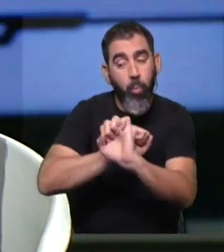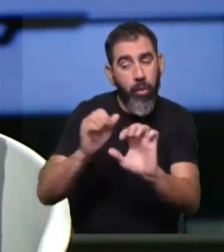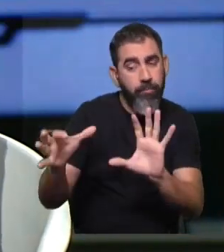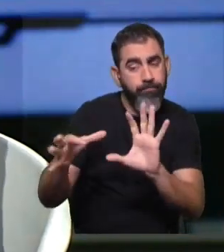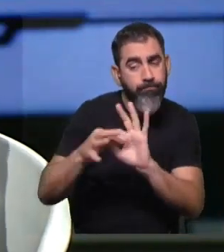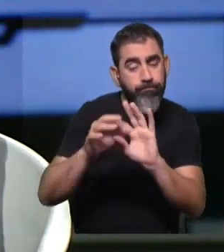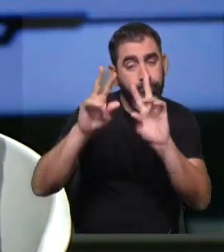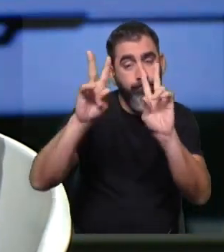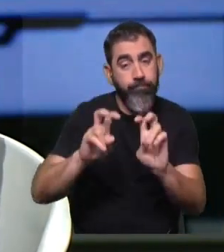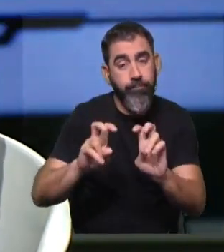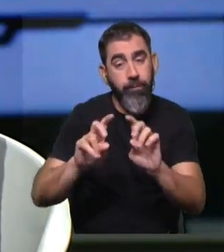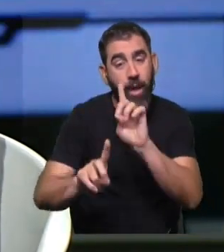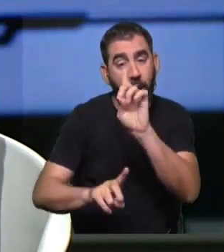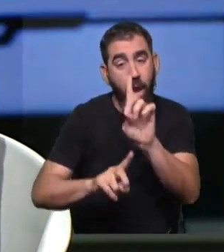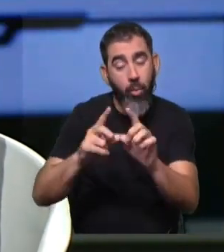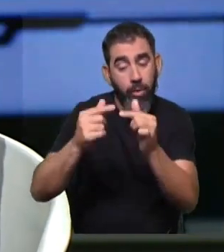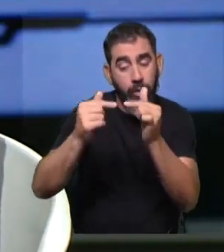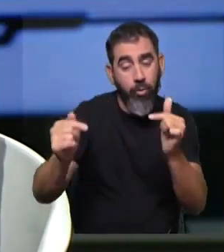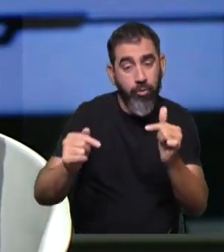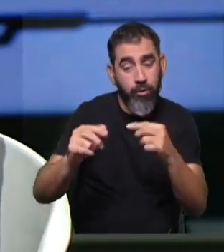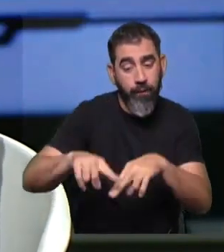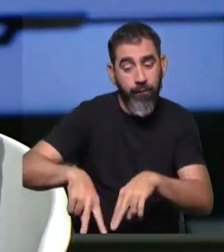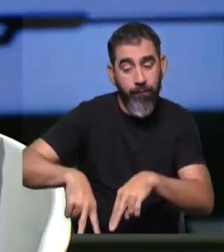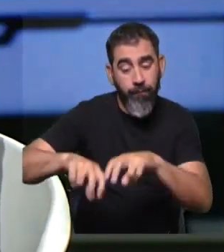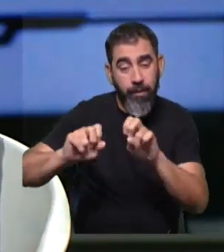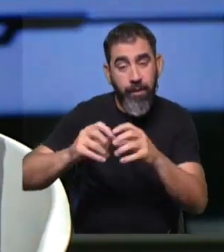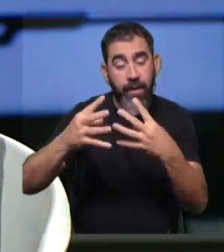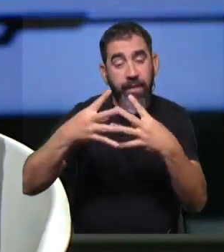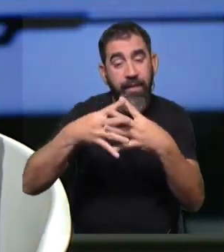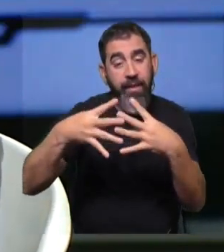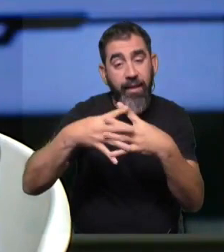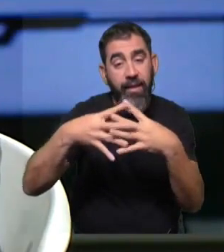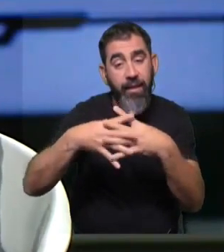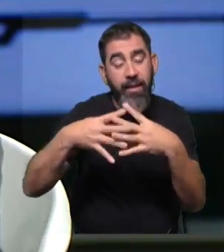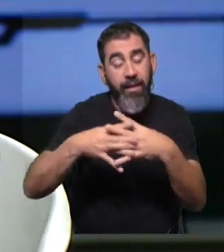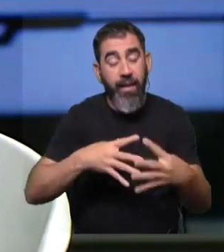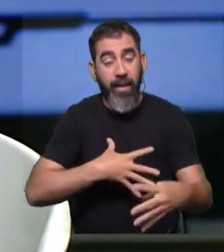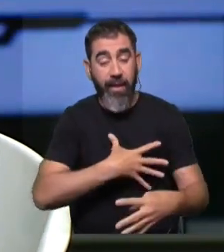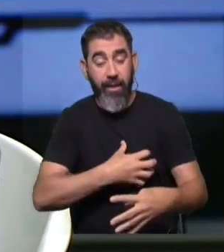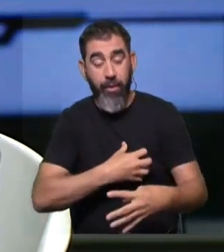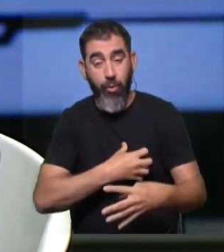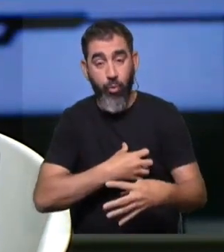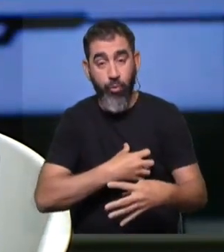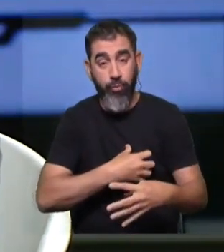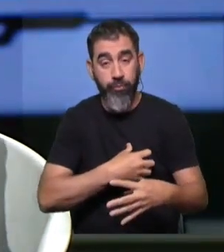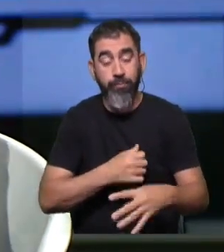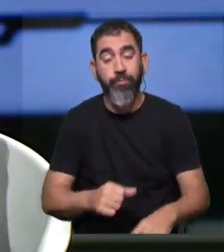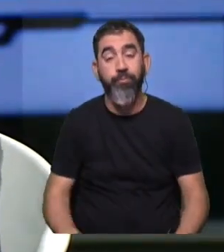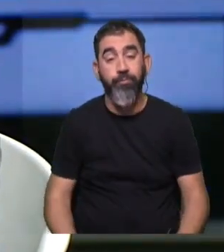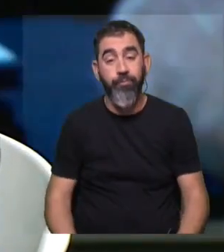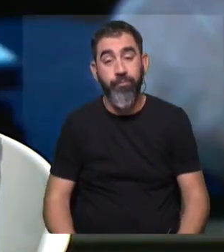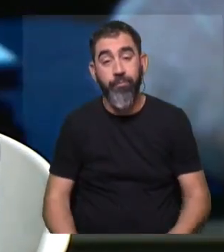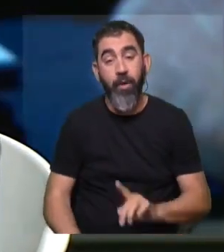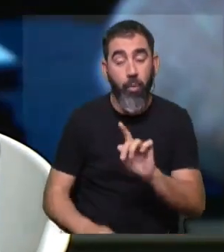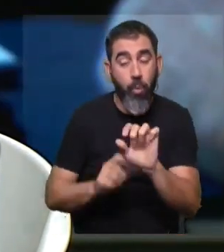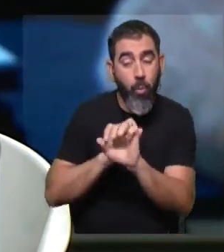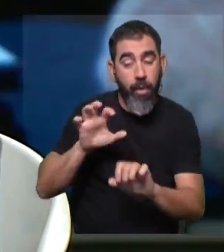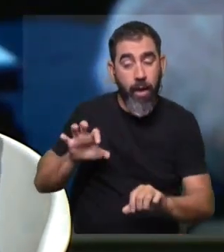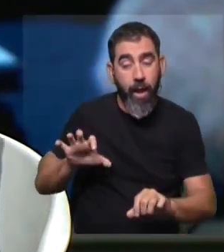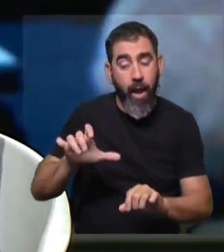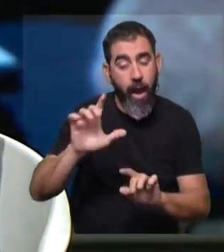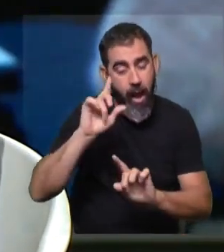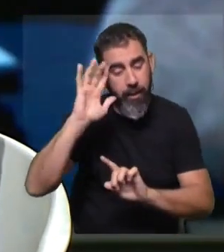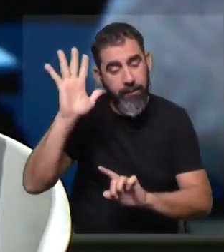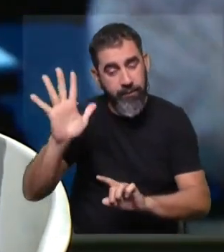entre ciertos especímenes que estaban estudiando de tejidos mamarios, mamarios donde había algunos indicios de cáncer de mama ya,